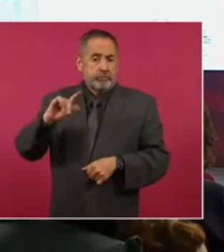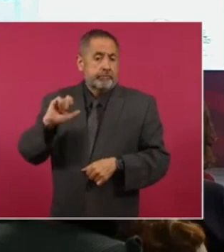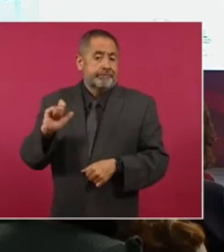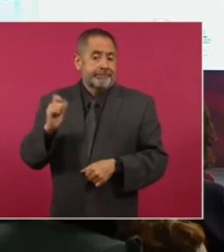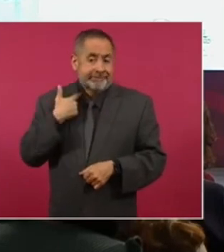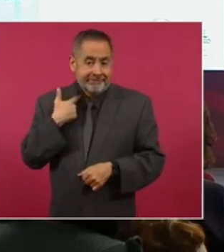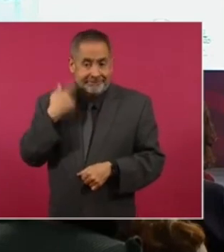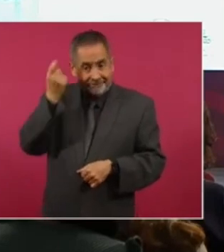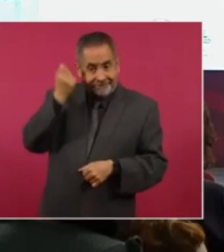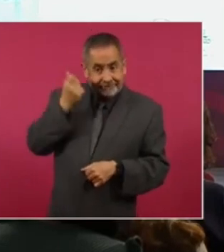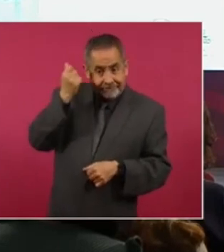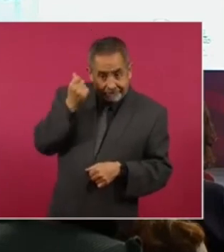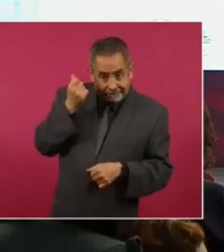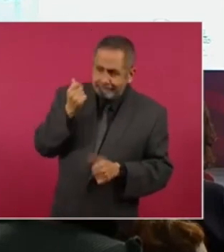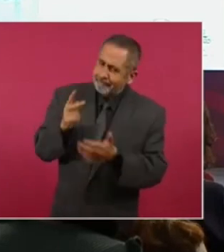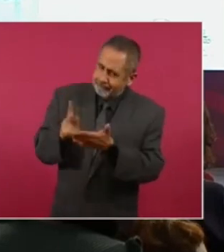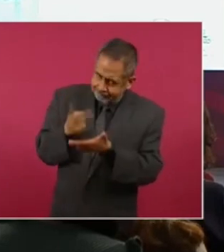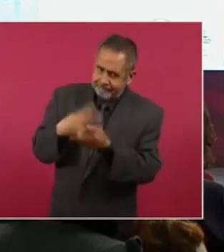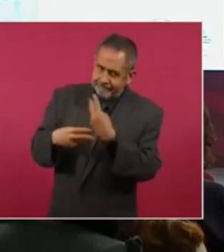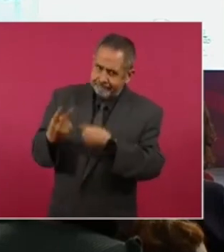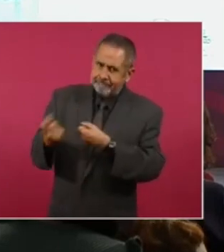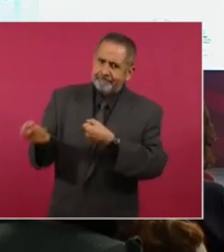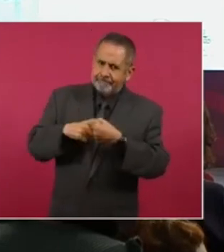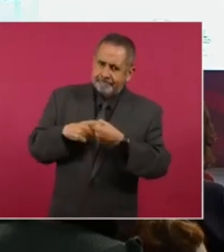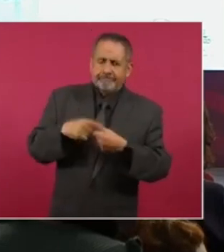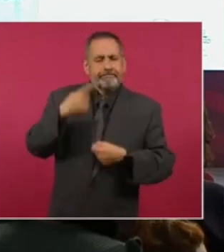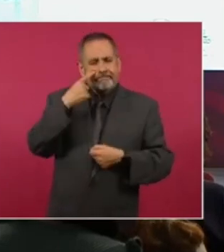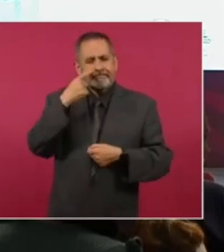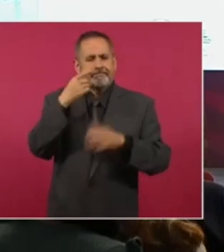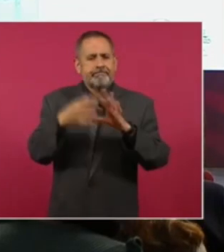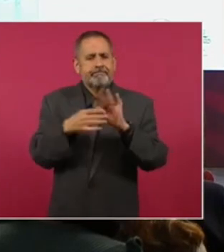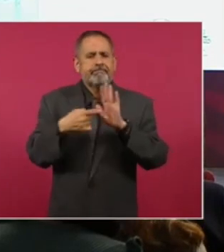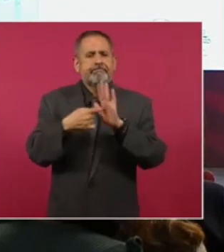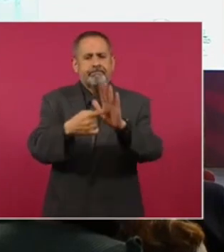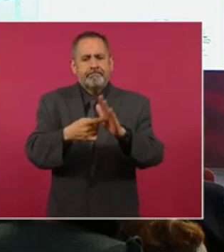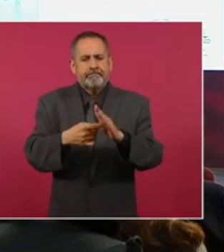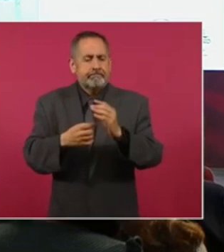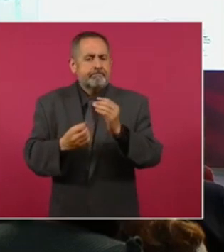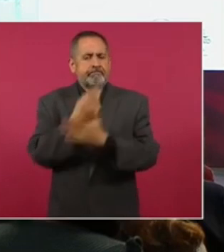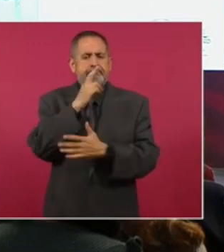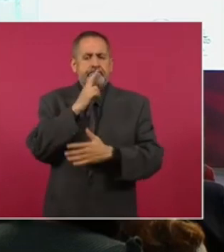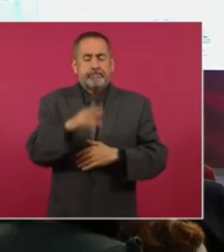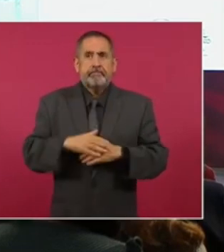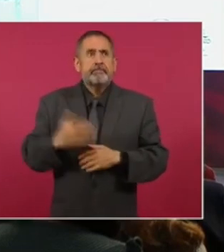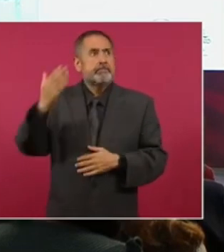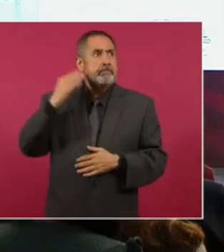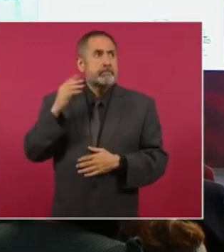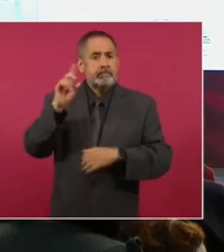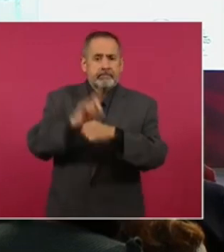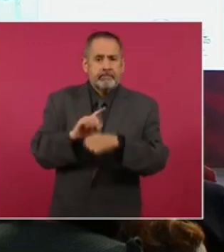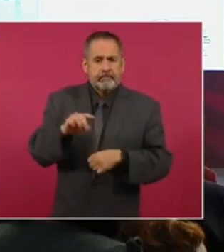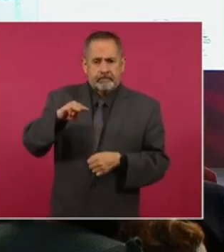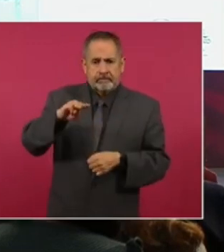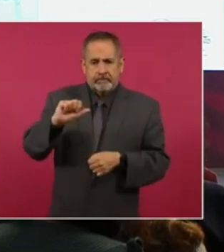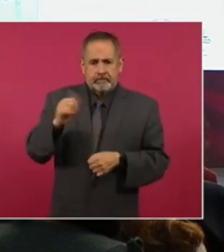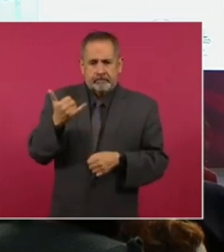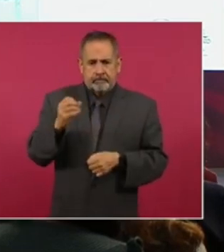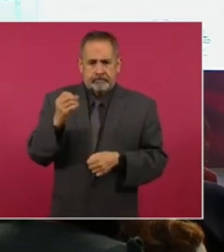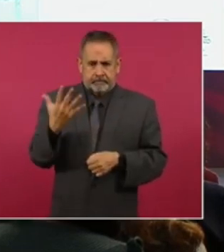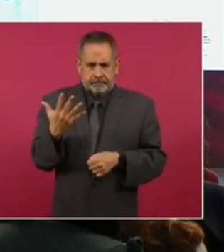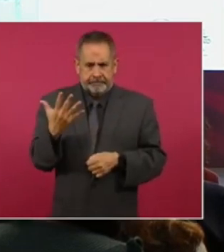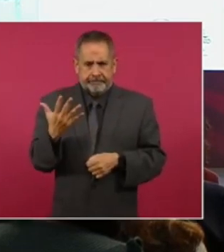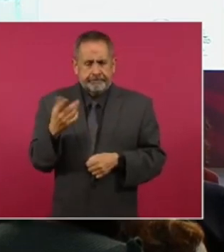falta y este es un primer reporte de una de las estrategias que acabamos de echar a andar. El 5 de mayo informábamos sobre el